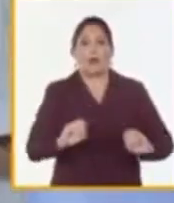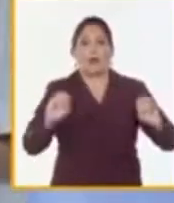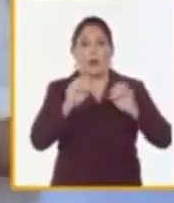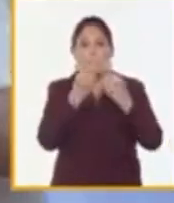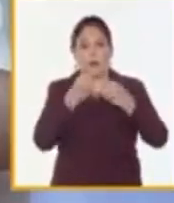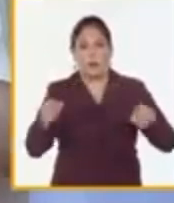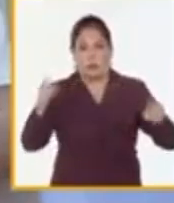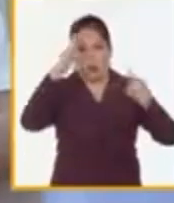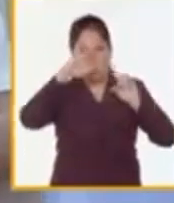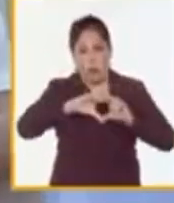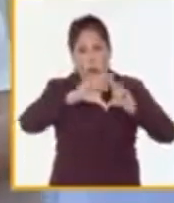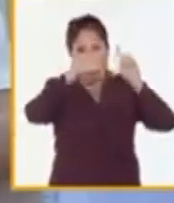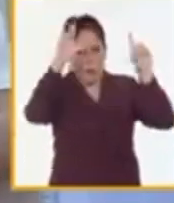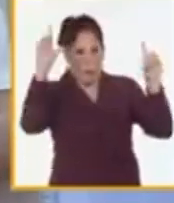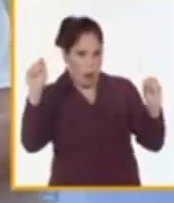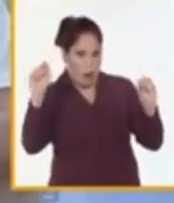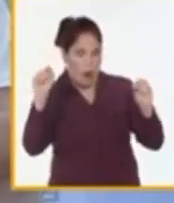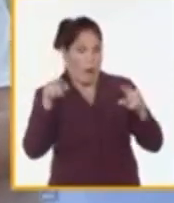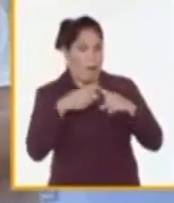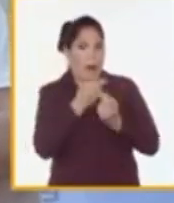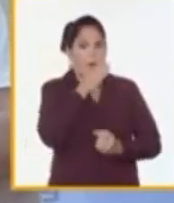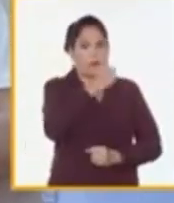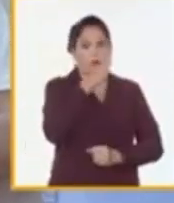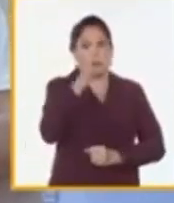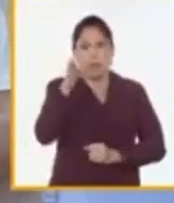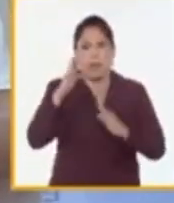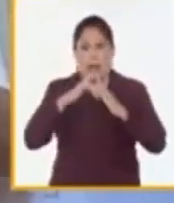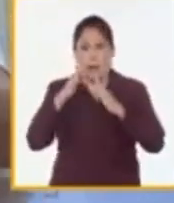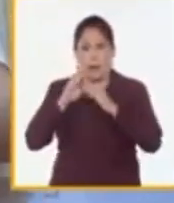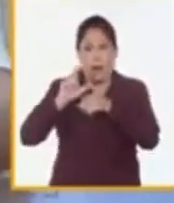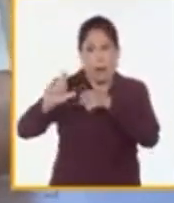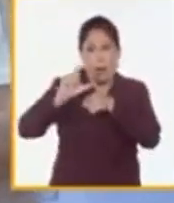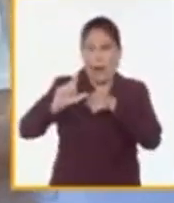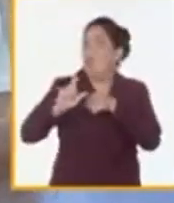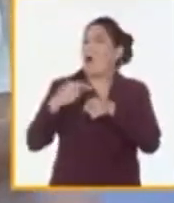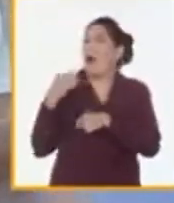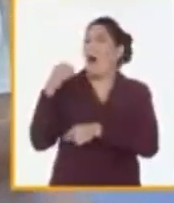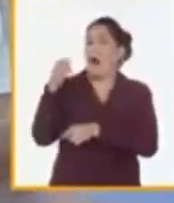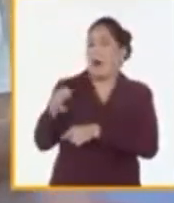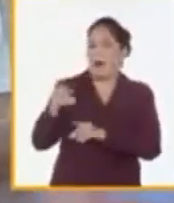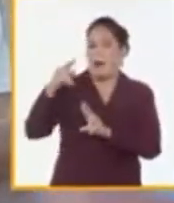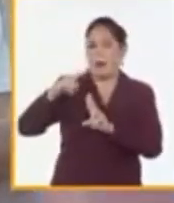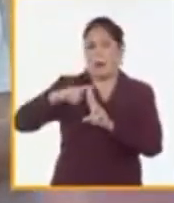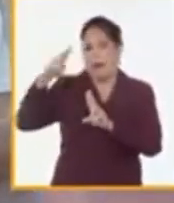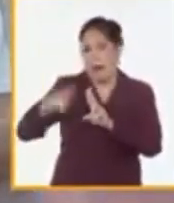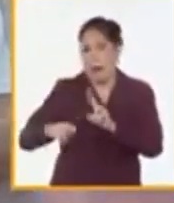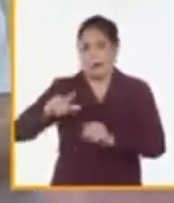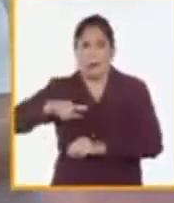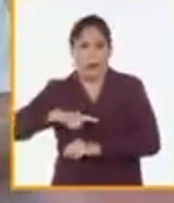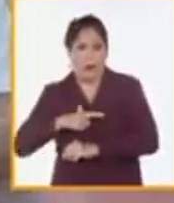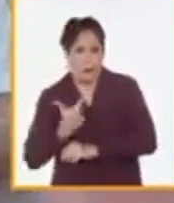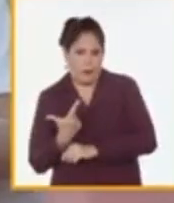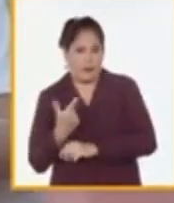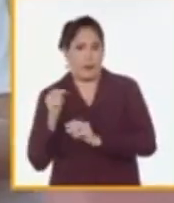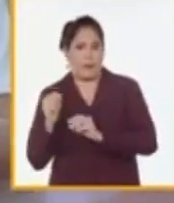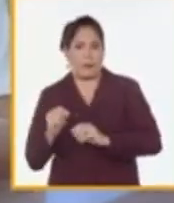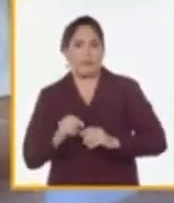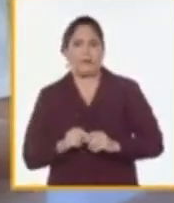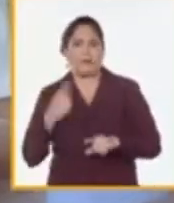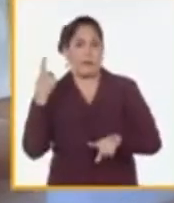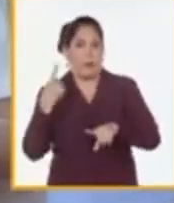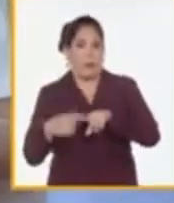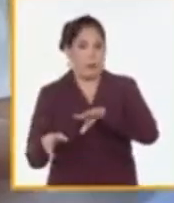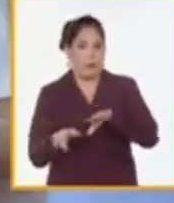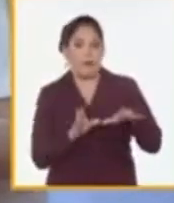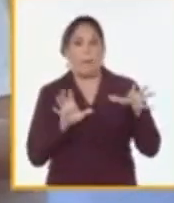para llegar a estas comunidades de difícil acceso, comunidades en transformación. Se ha hablado ahorita